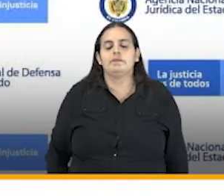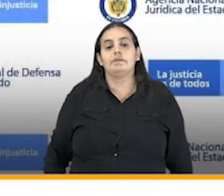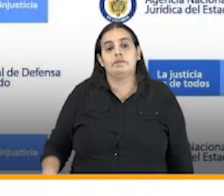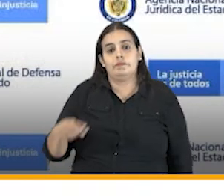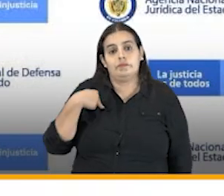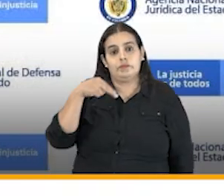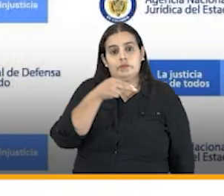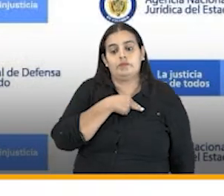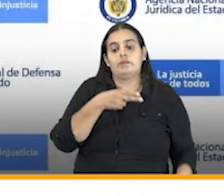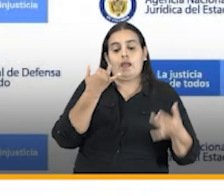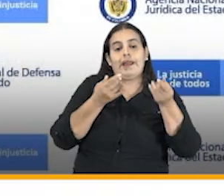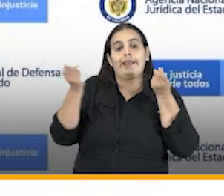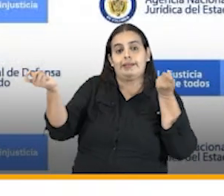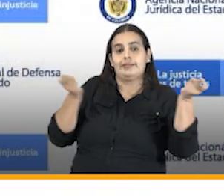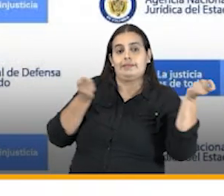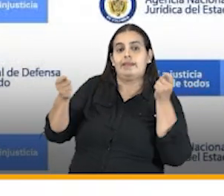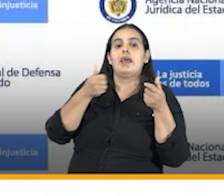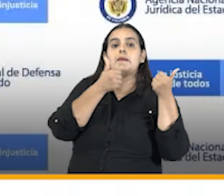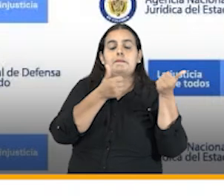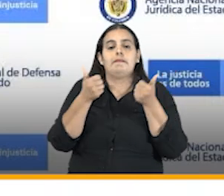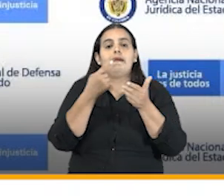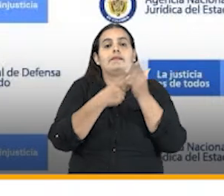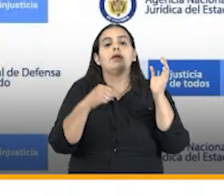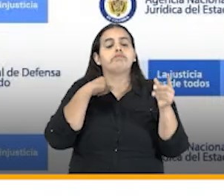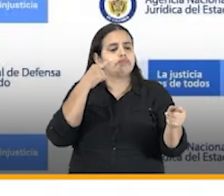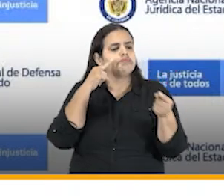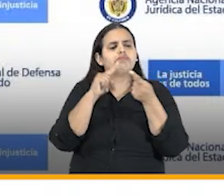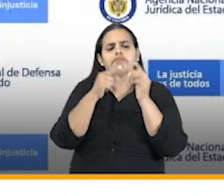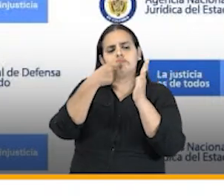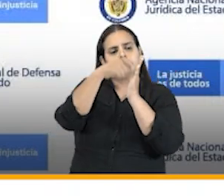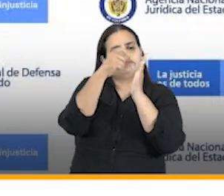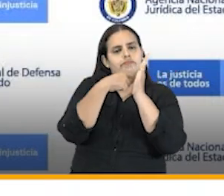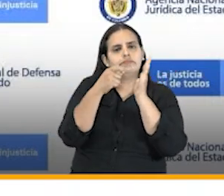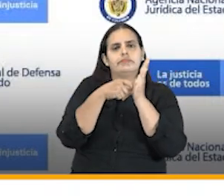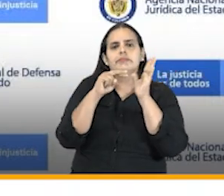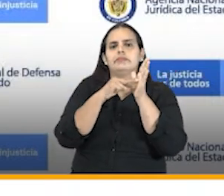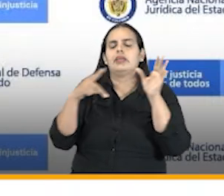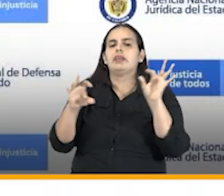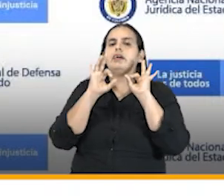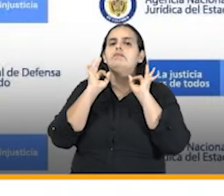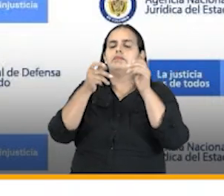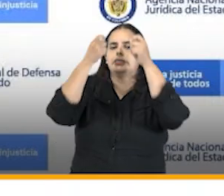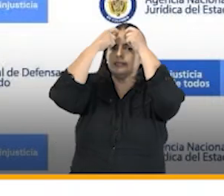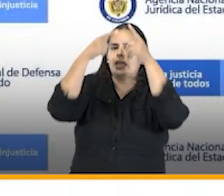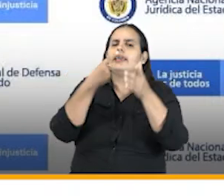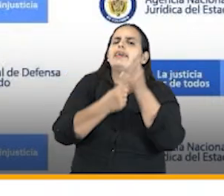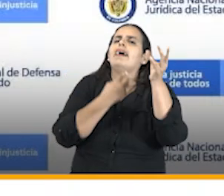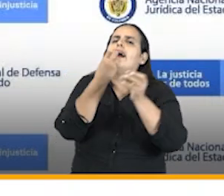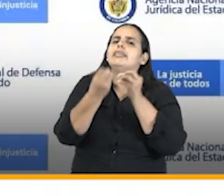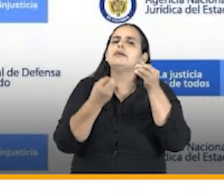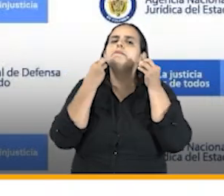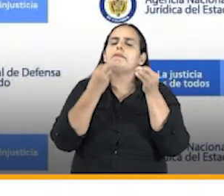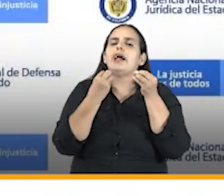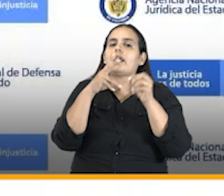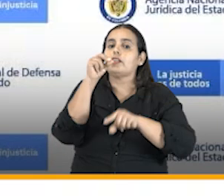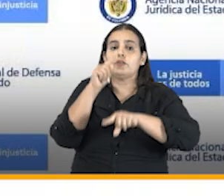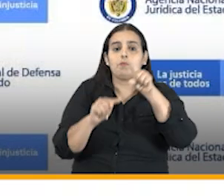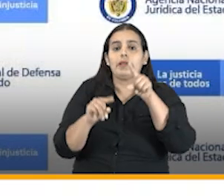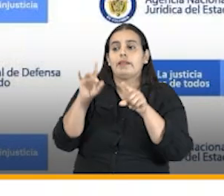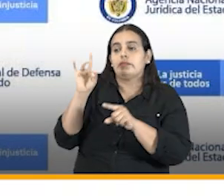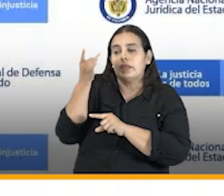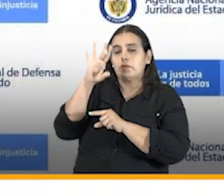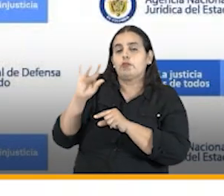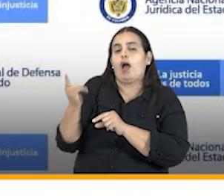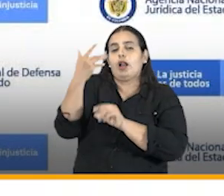bien en estrategias logrando una óptima defensa técnica del Estado que se está haciendo para evitar que existan